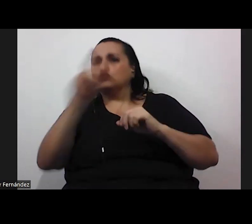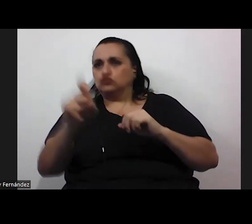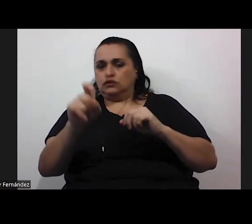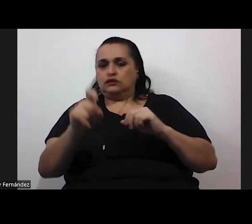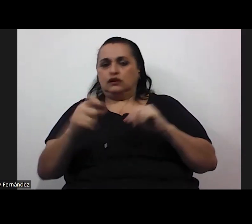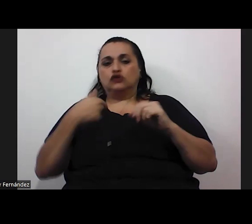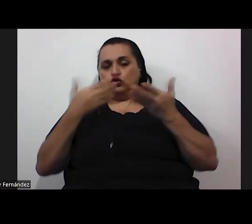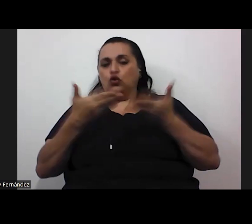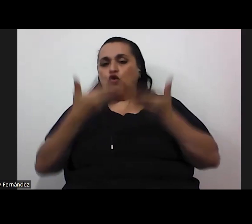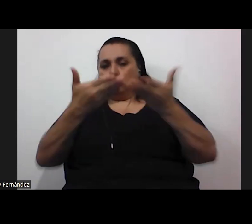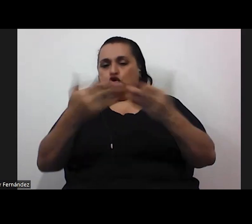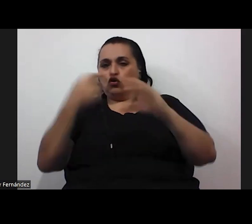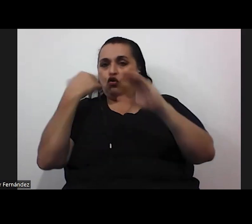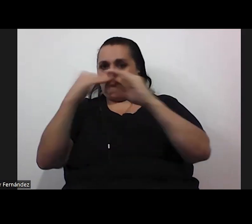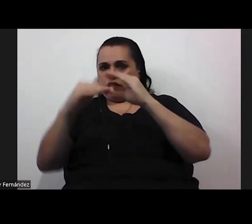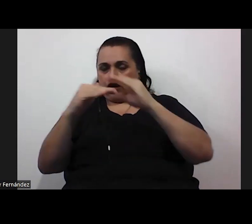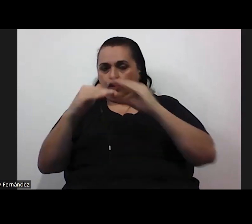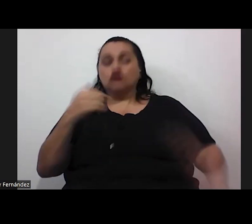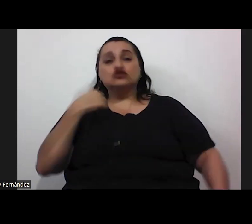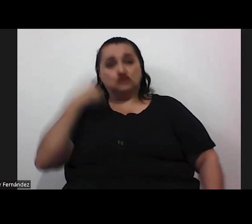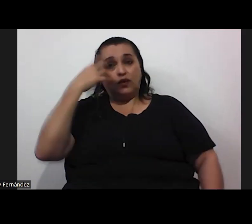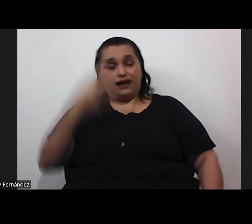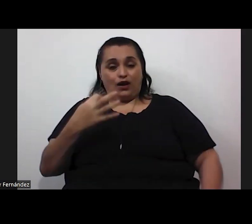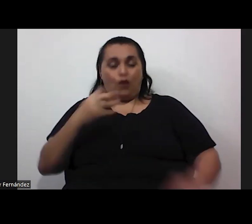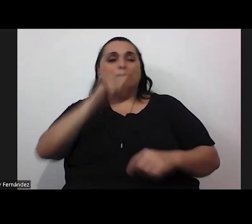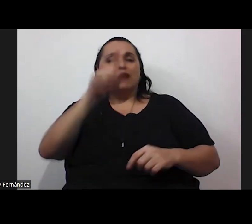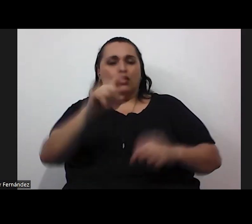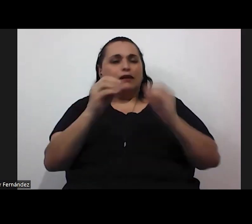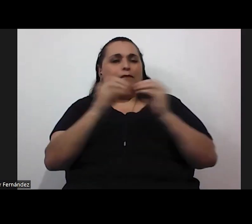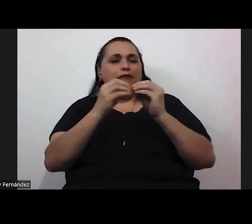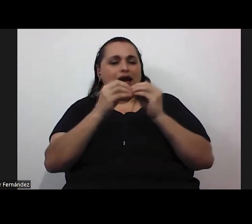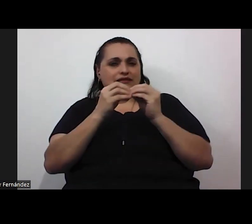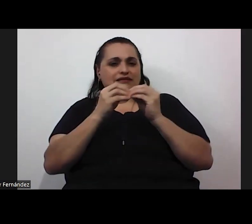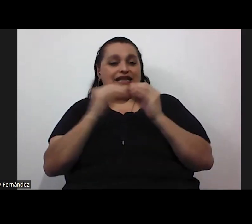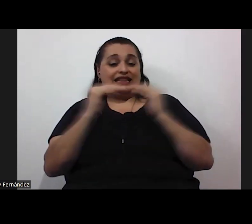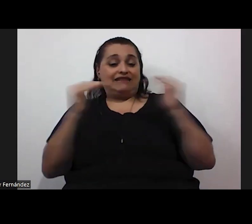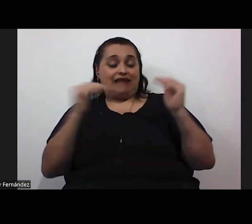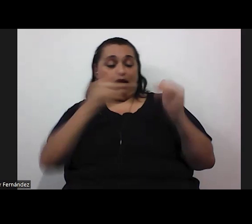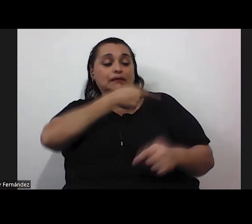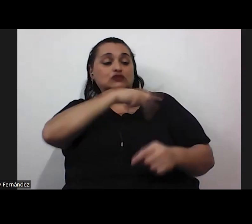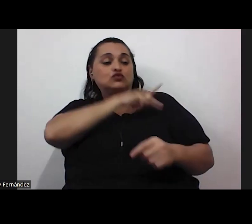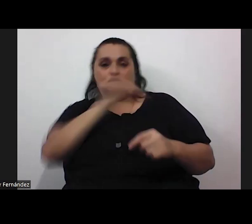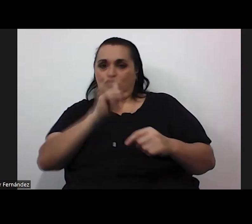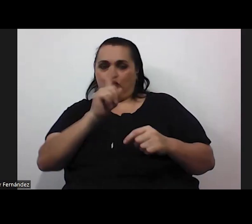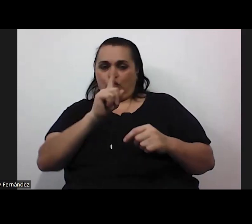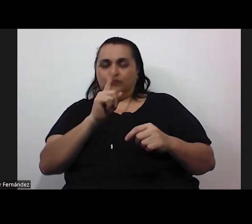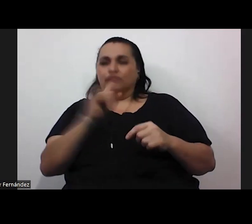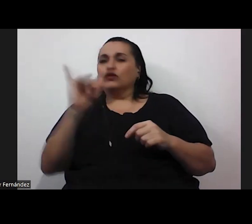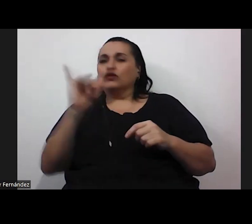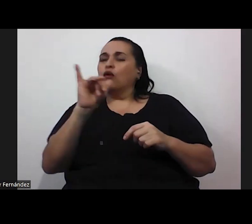momentito yo creo que la pregunta también iba como más no tanto a nivel personal del docente sino como una